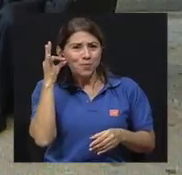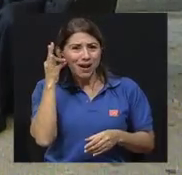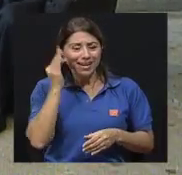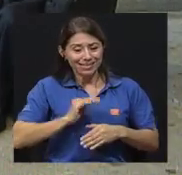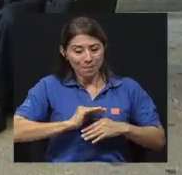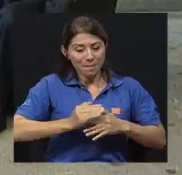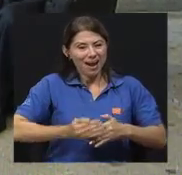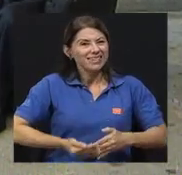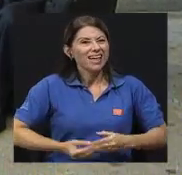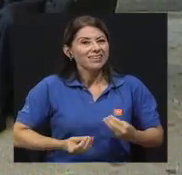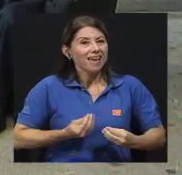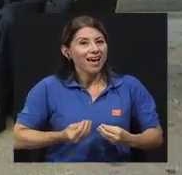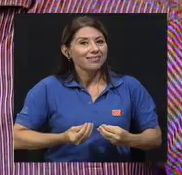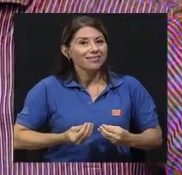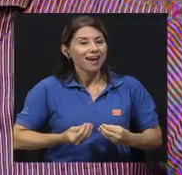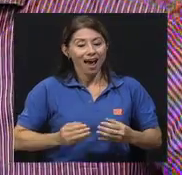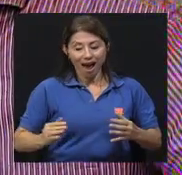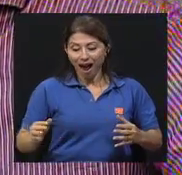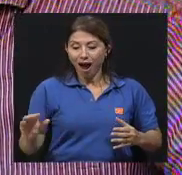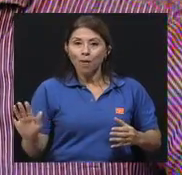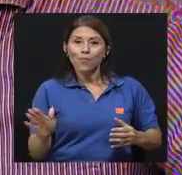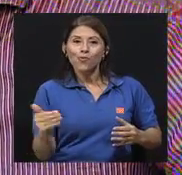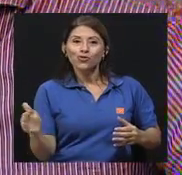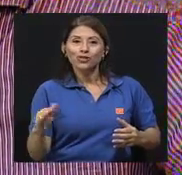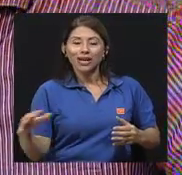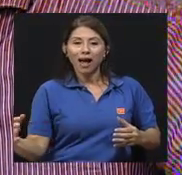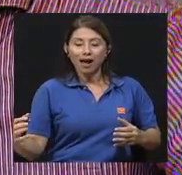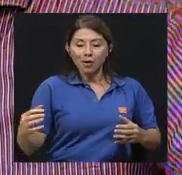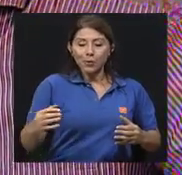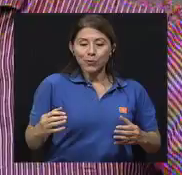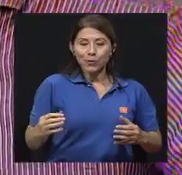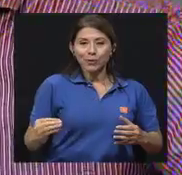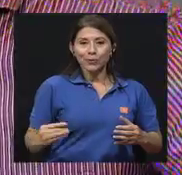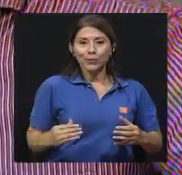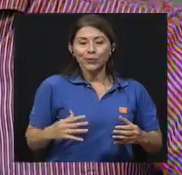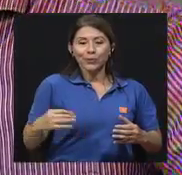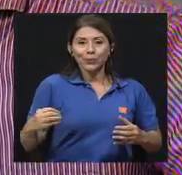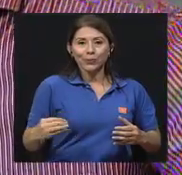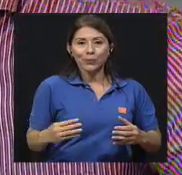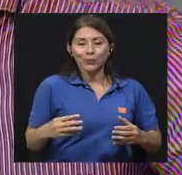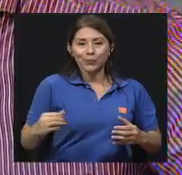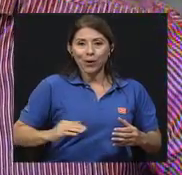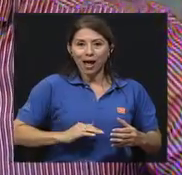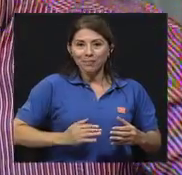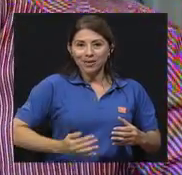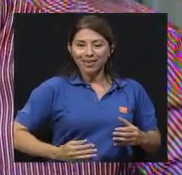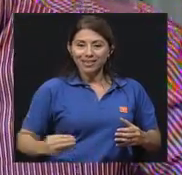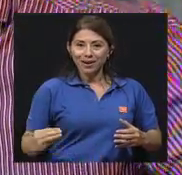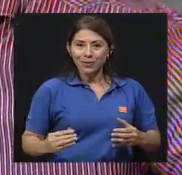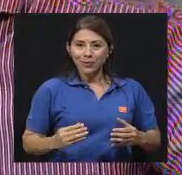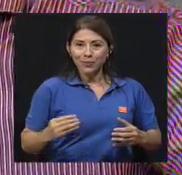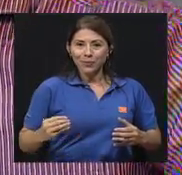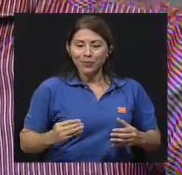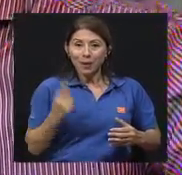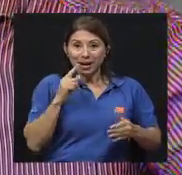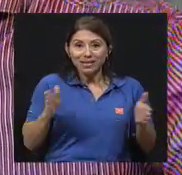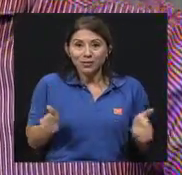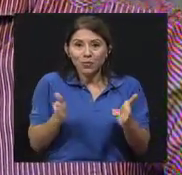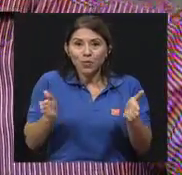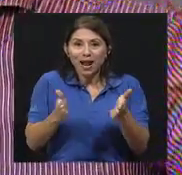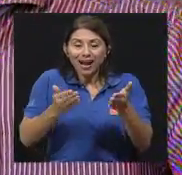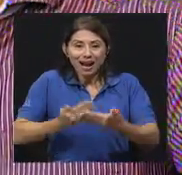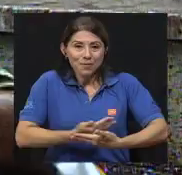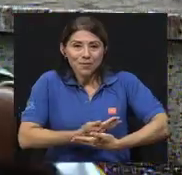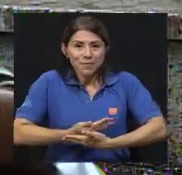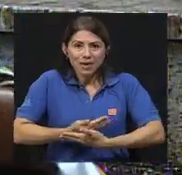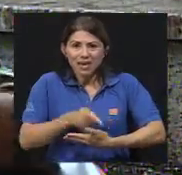música al vientre, ¿verdad? Para estimular a, a ese niño que va a nacer. Es, es afectivo, es